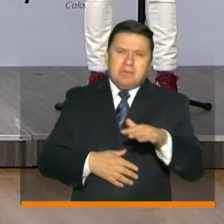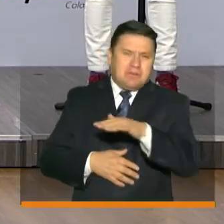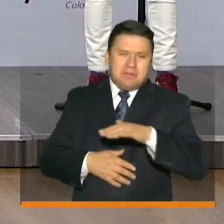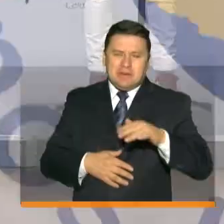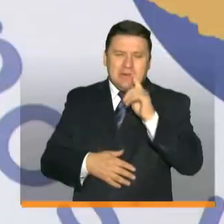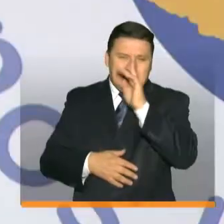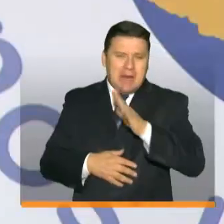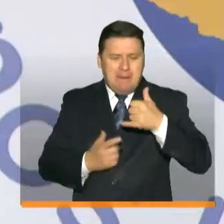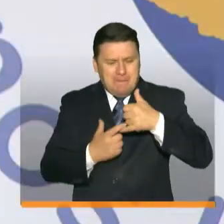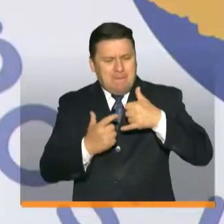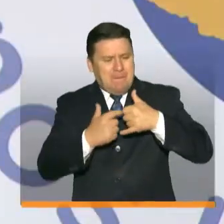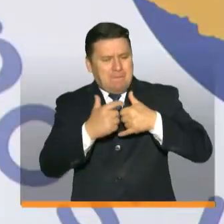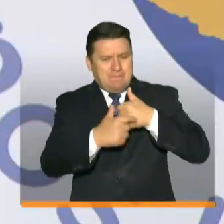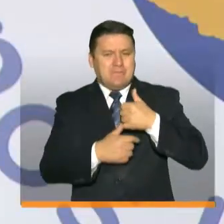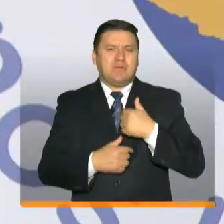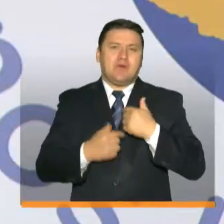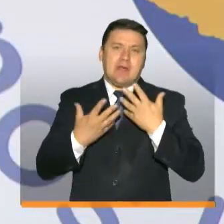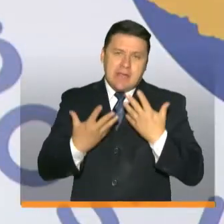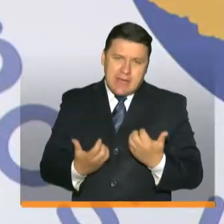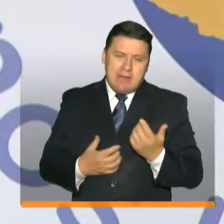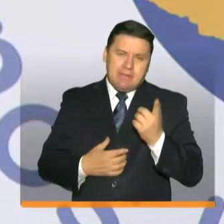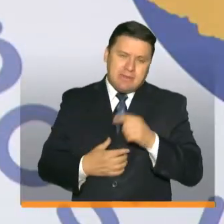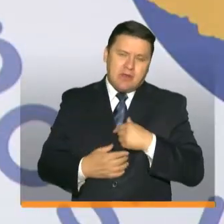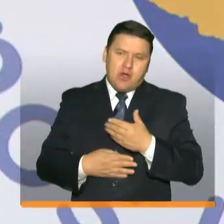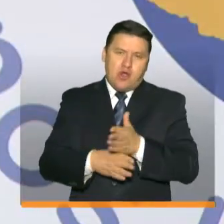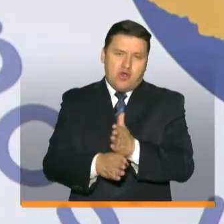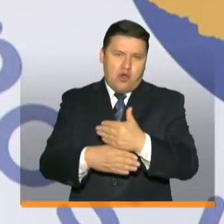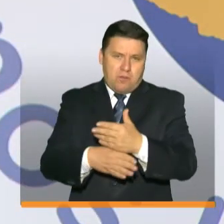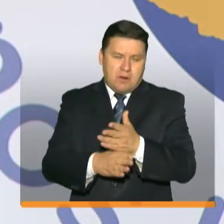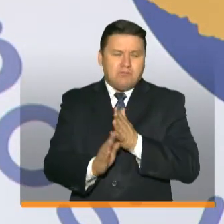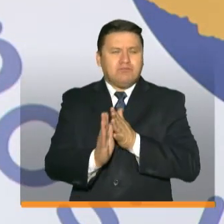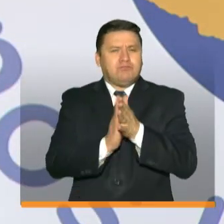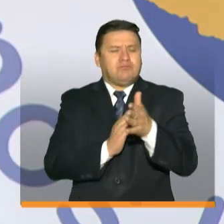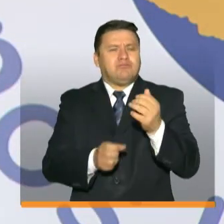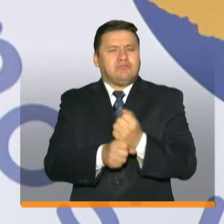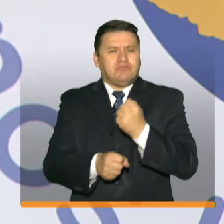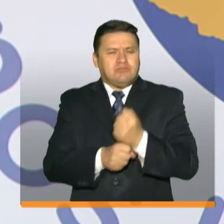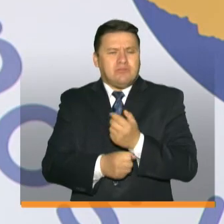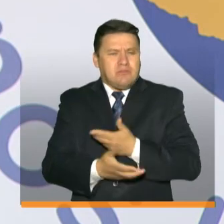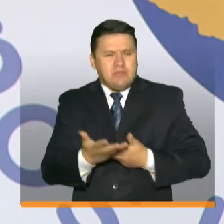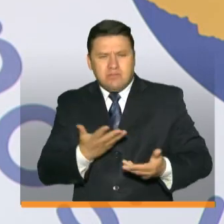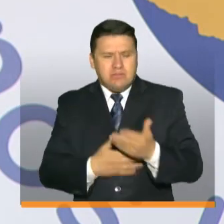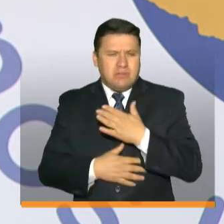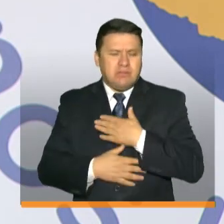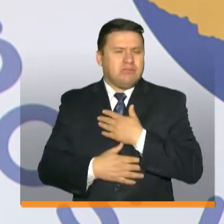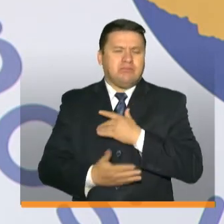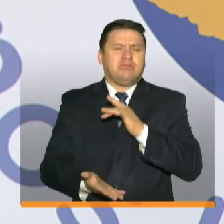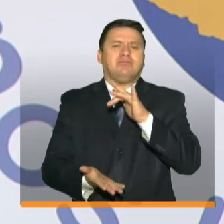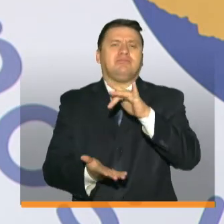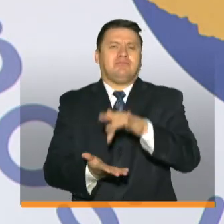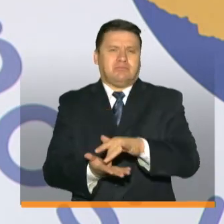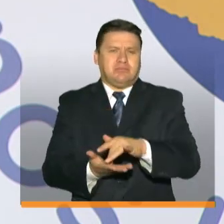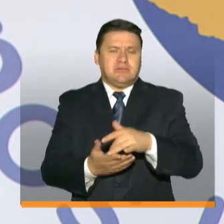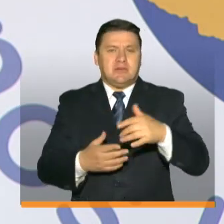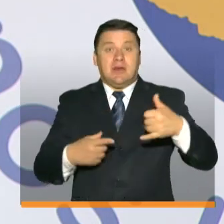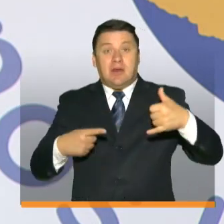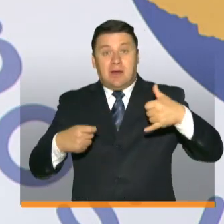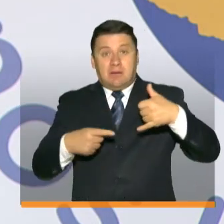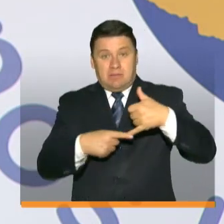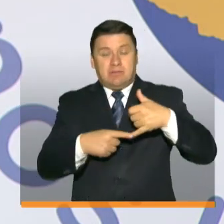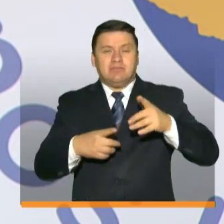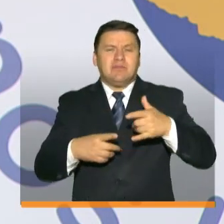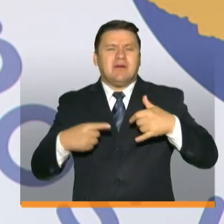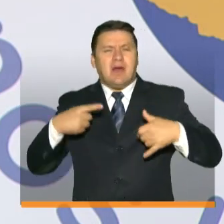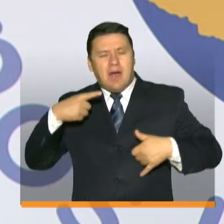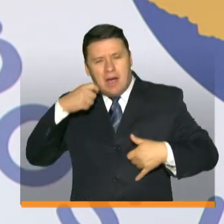territorio nacional y hoy queremos también compartirles el trabajo y nuestra llegada al Amazonas, a